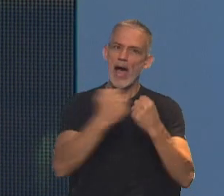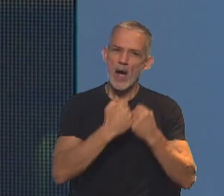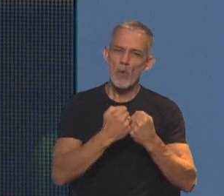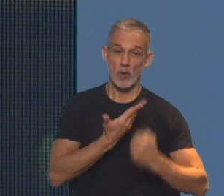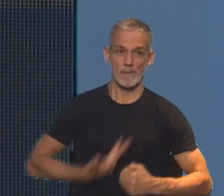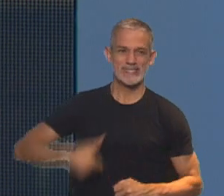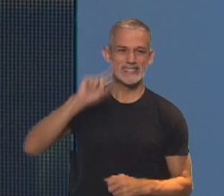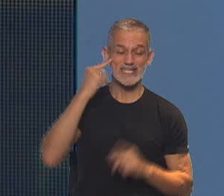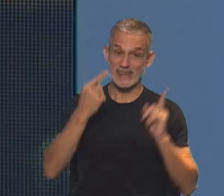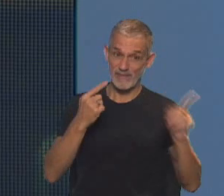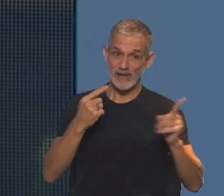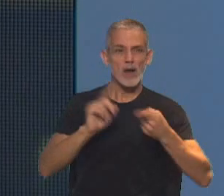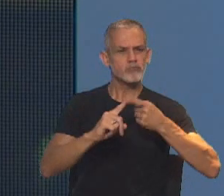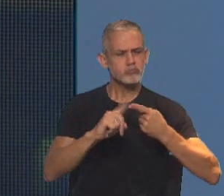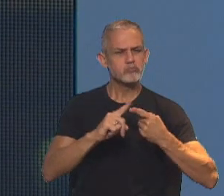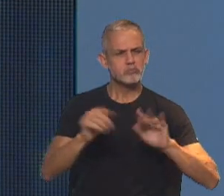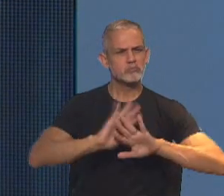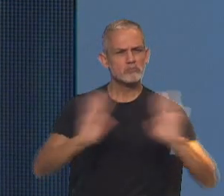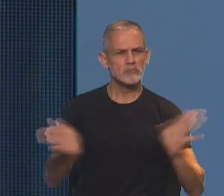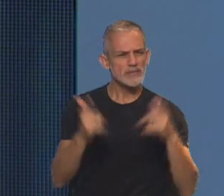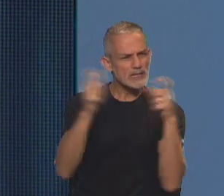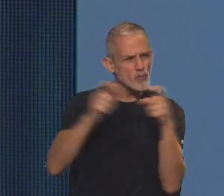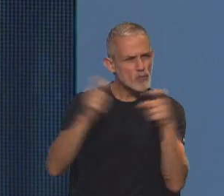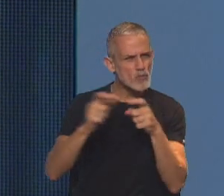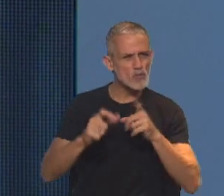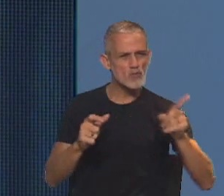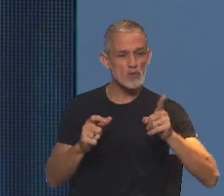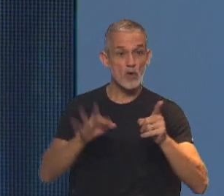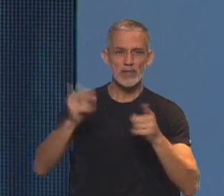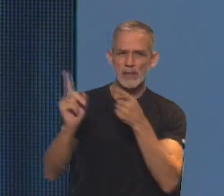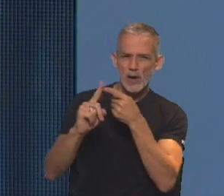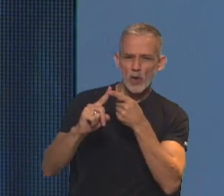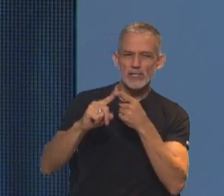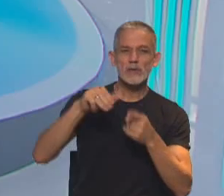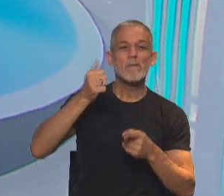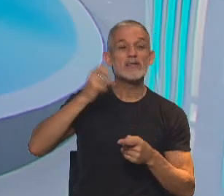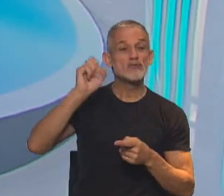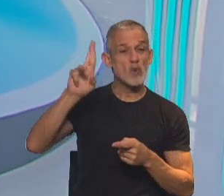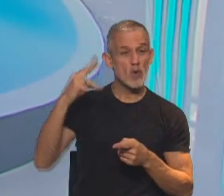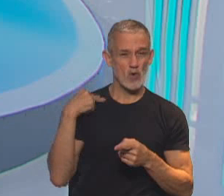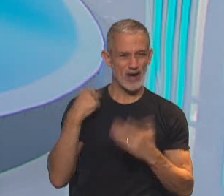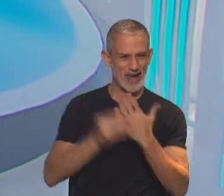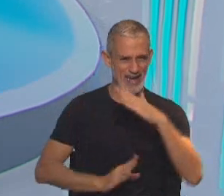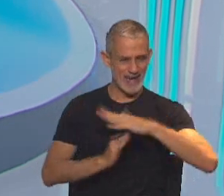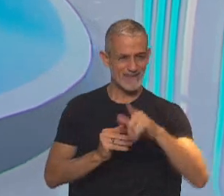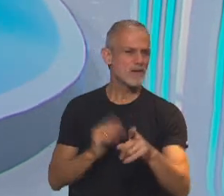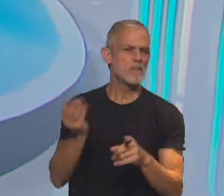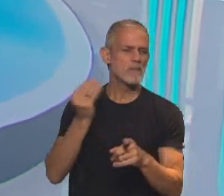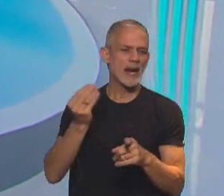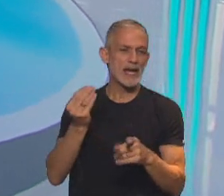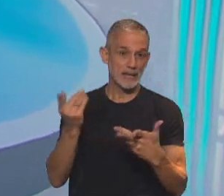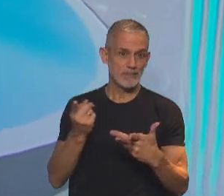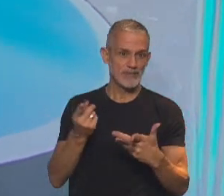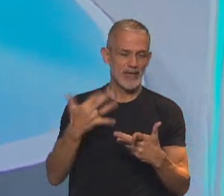el presidente Alberto Fernández, hubo una serie de reuniones, también hubo contactos con Juan Manzur, con el jefe de gabinete, para que finalmente